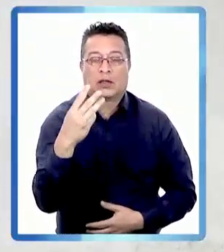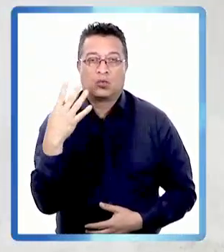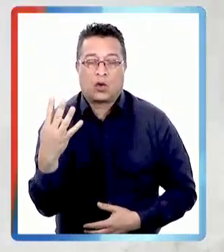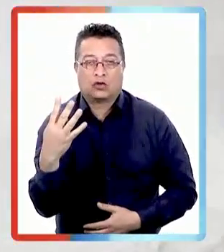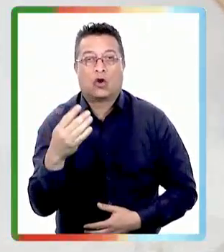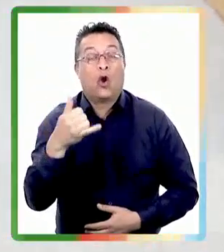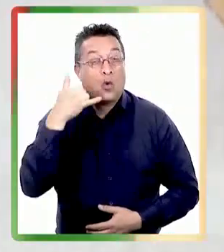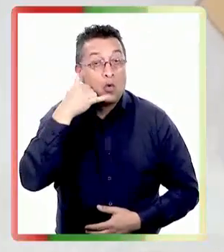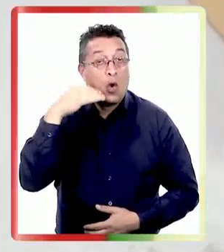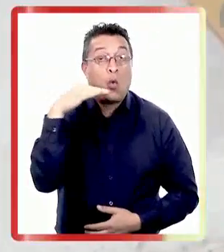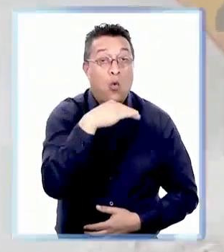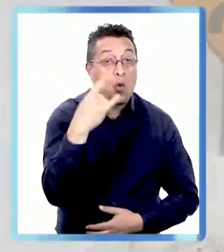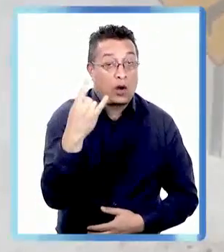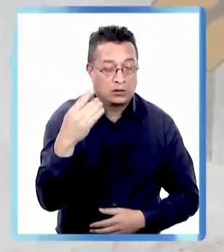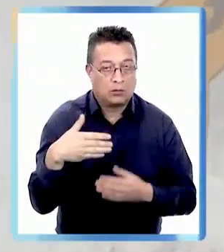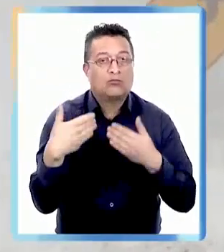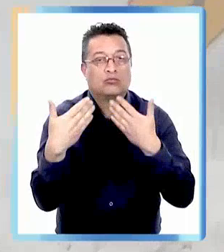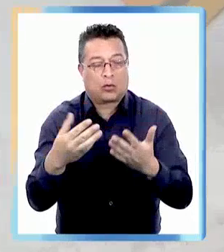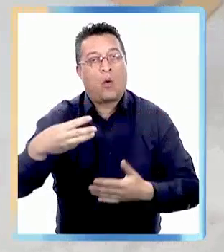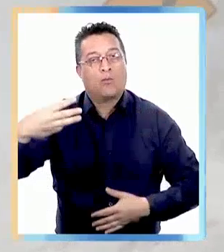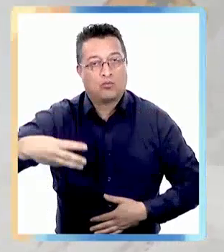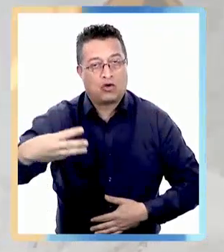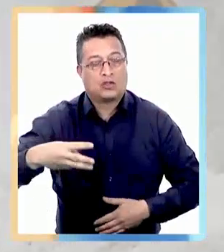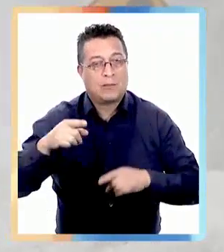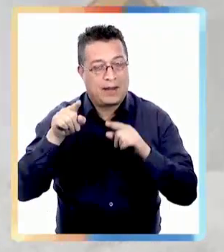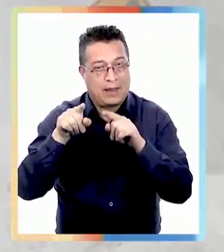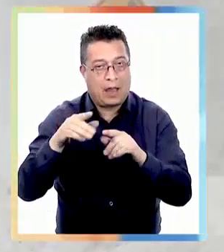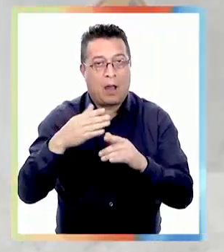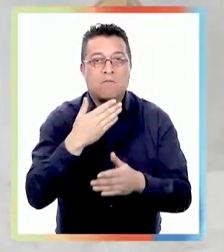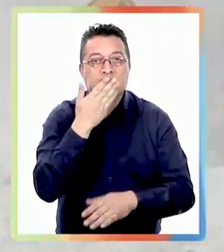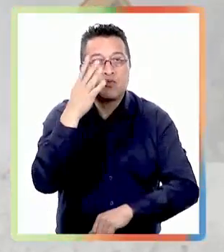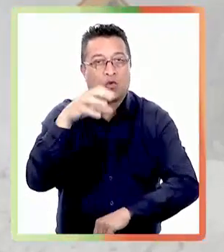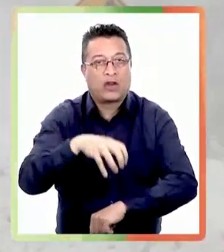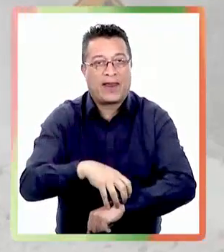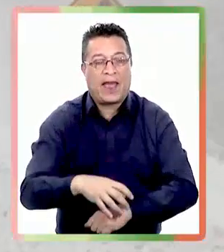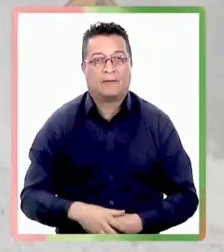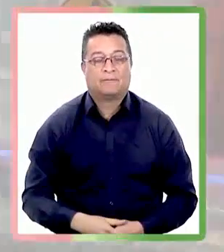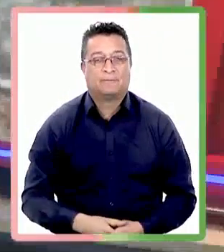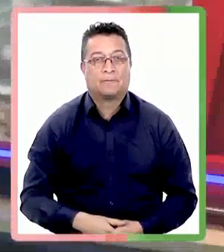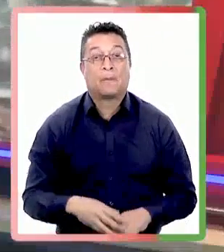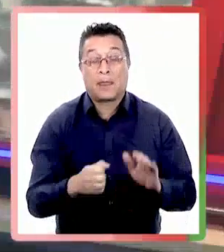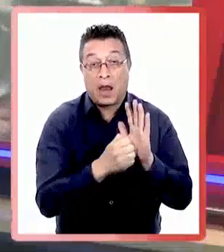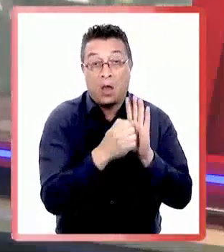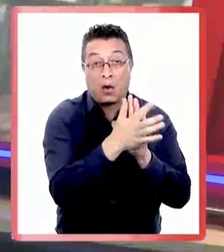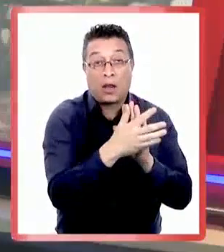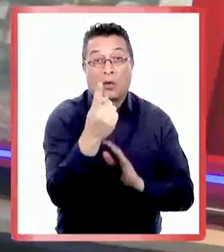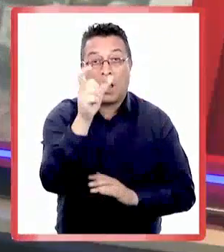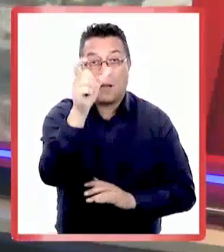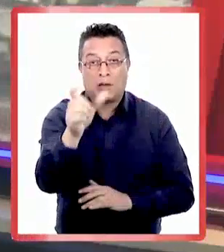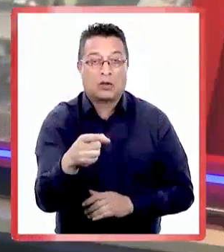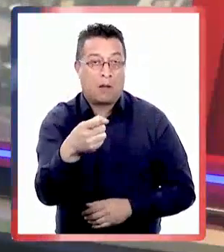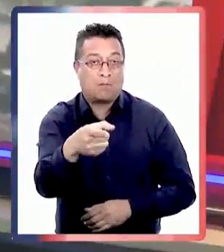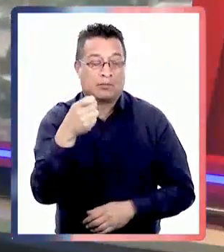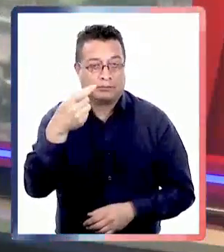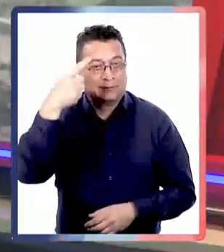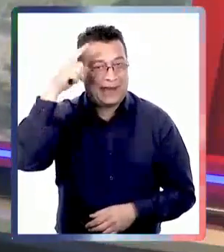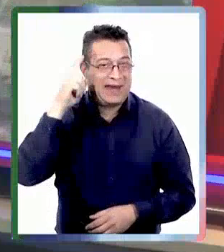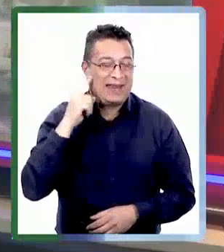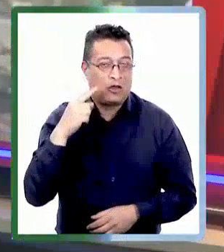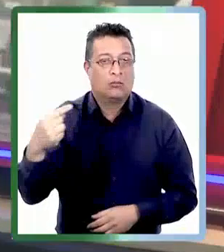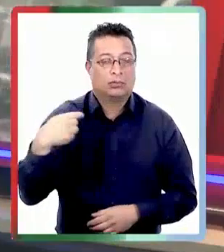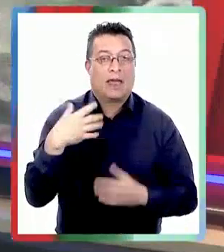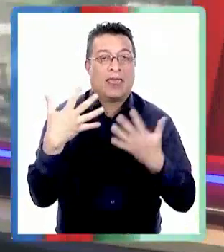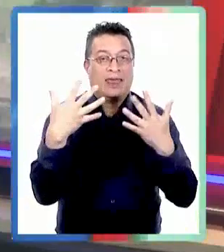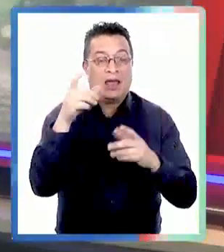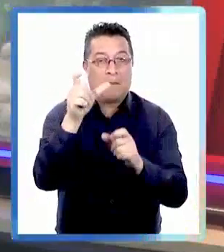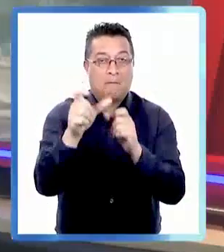-134 línea de emergencias dispuesta por la municipalidad de Punta Arenas en la Araucanía una persona fue herida de